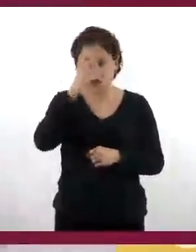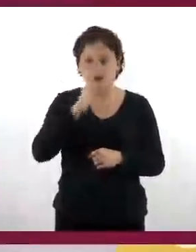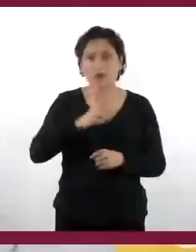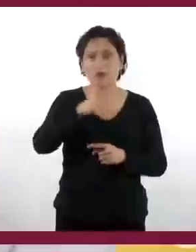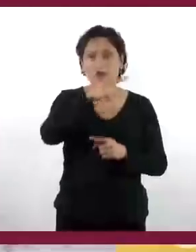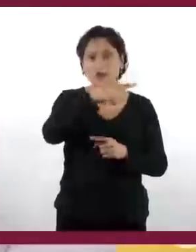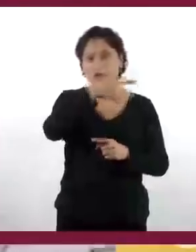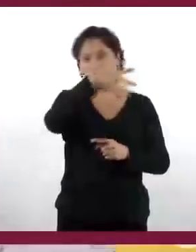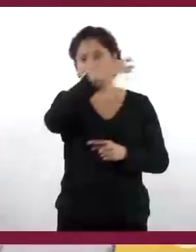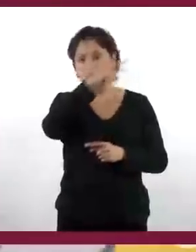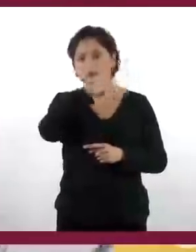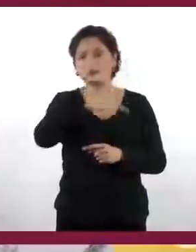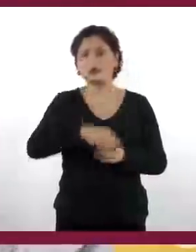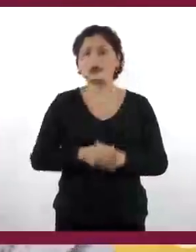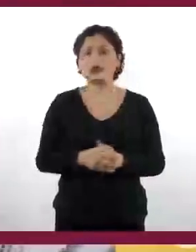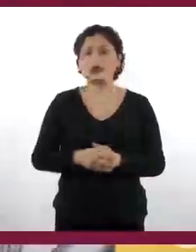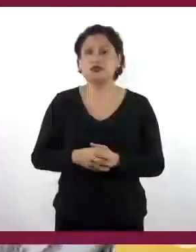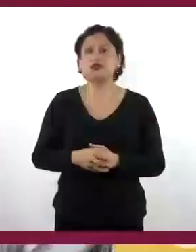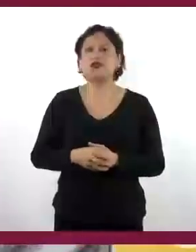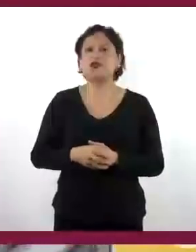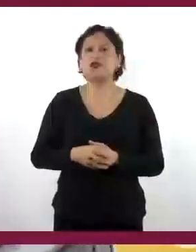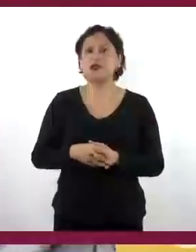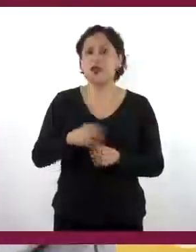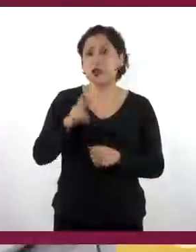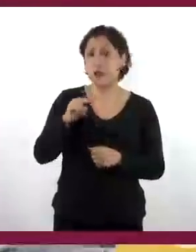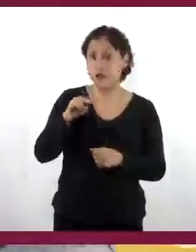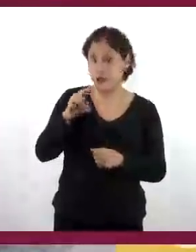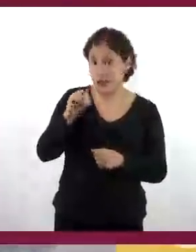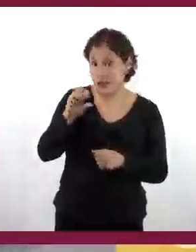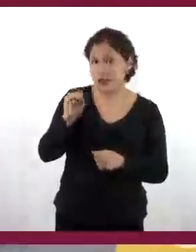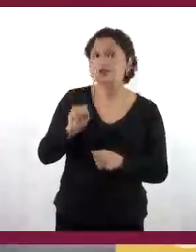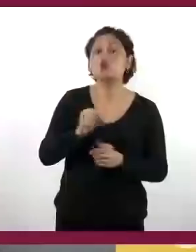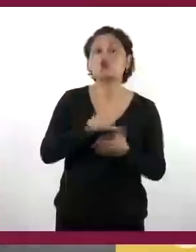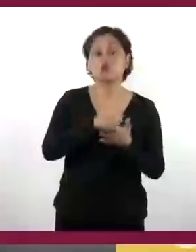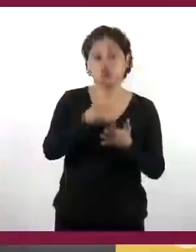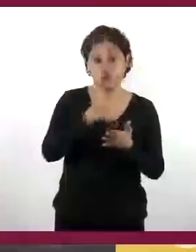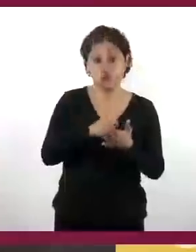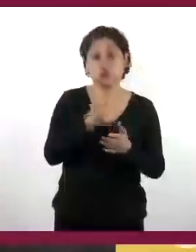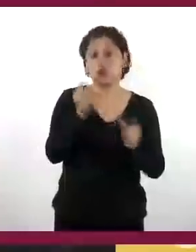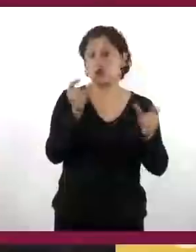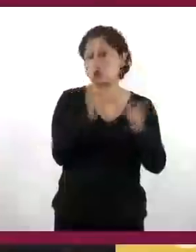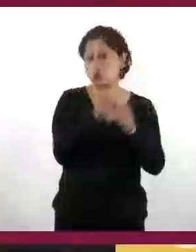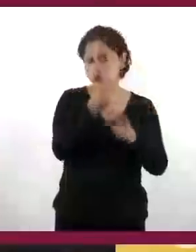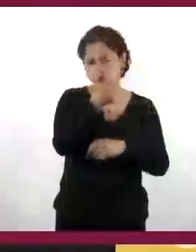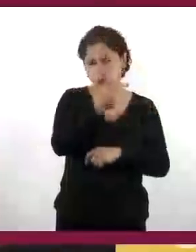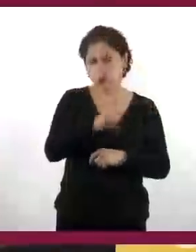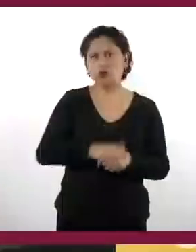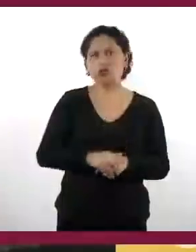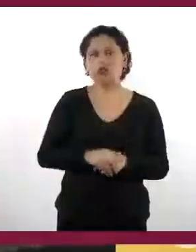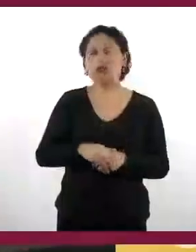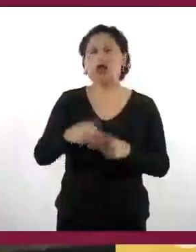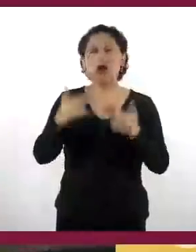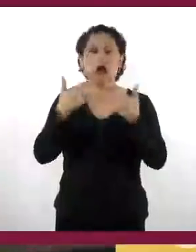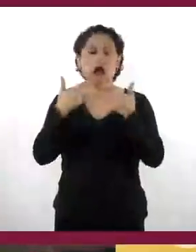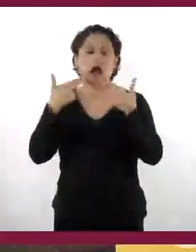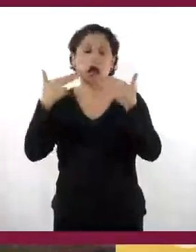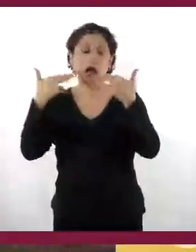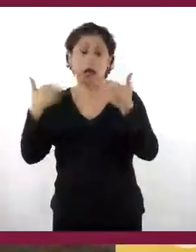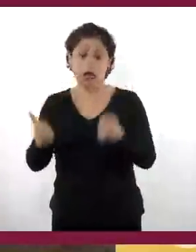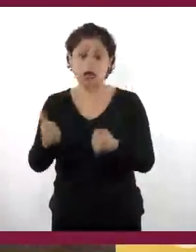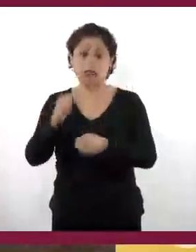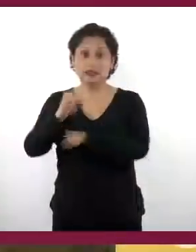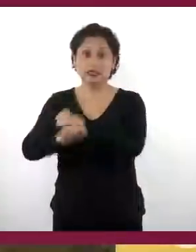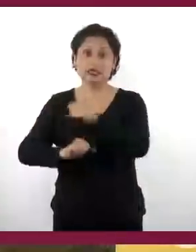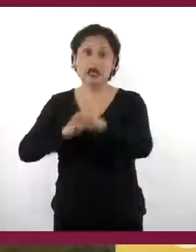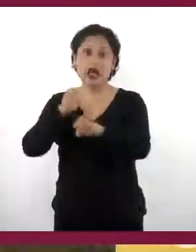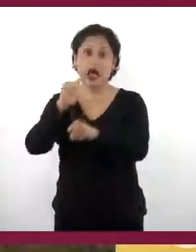producción de vides, vinos, fueron las menos. Y la última es la hacienda ganadera, o la